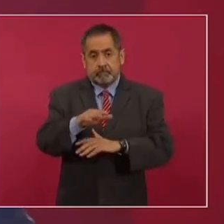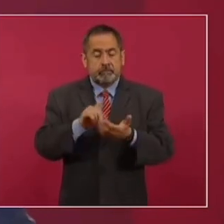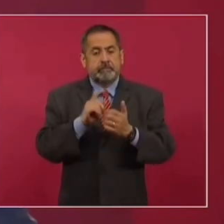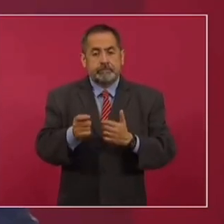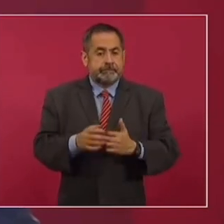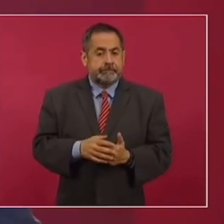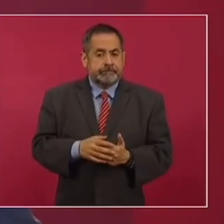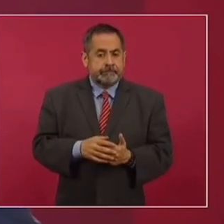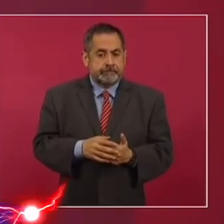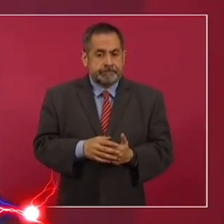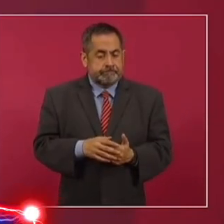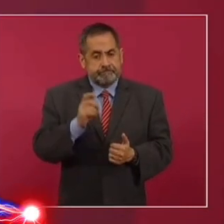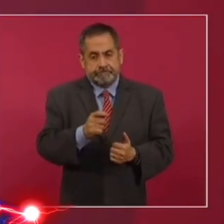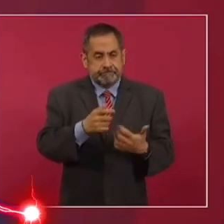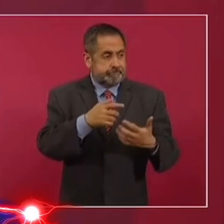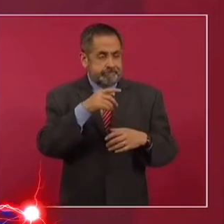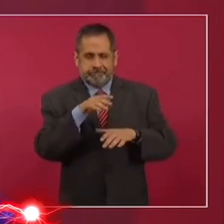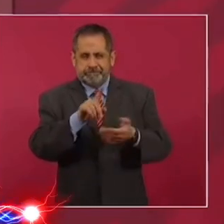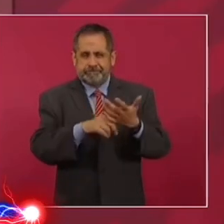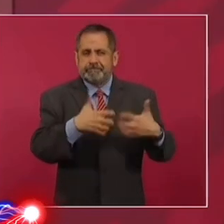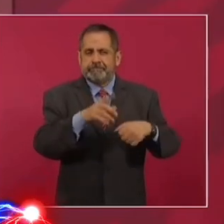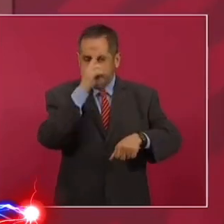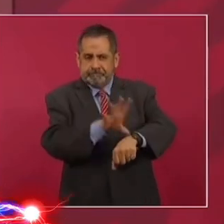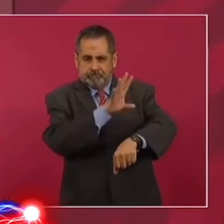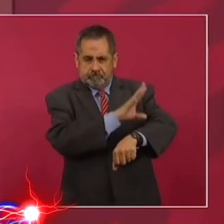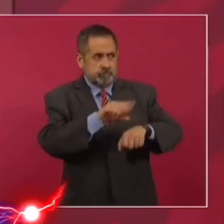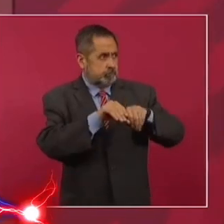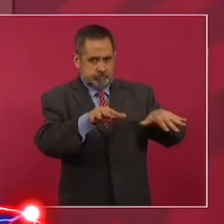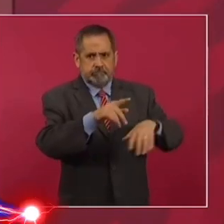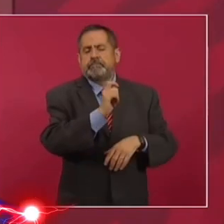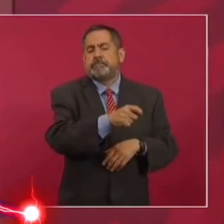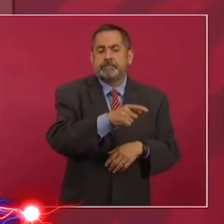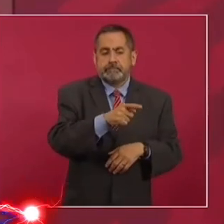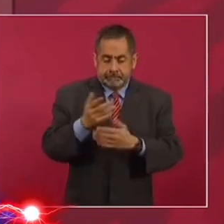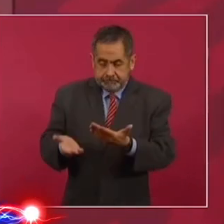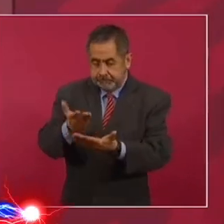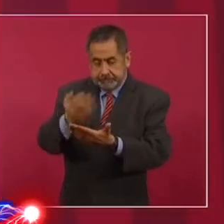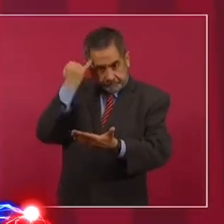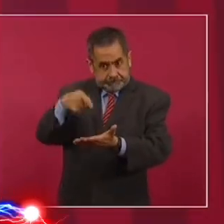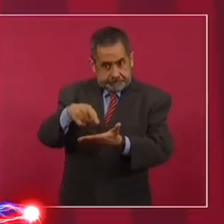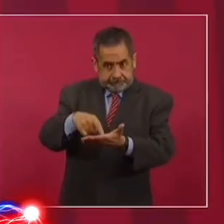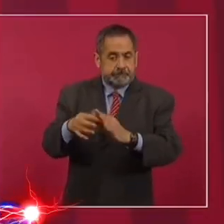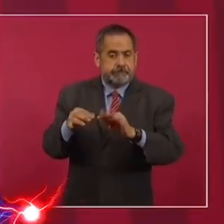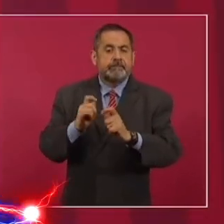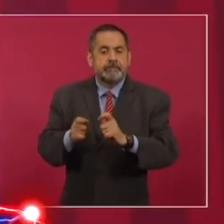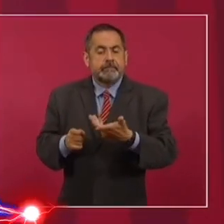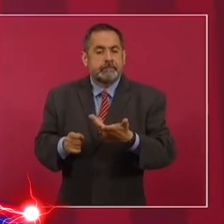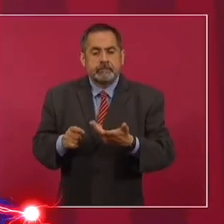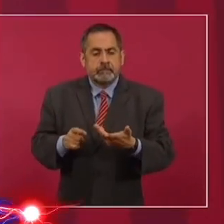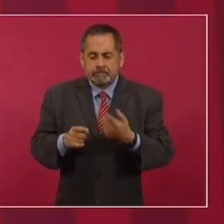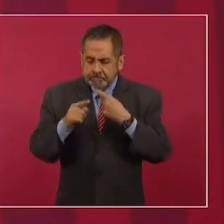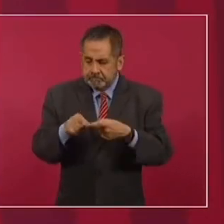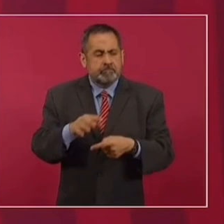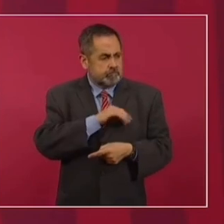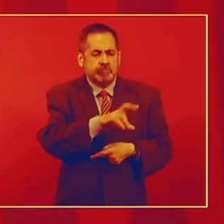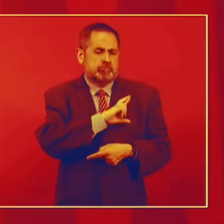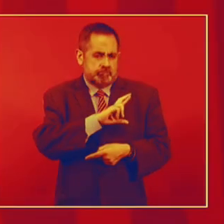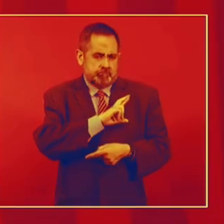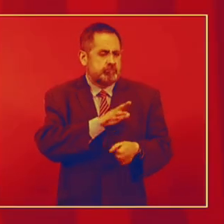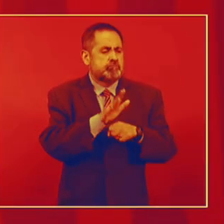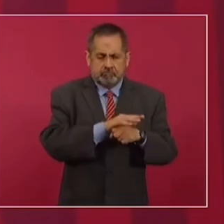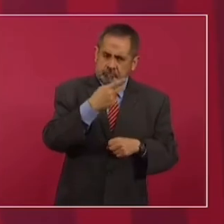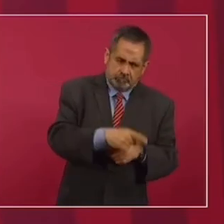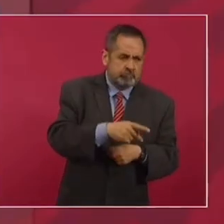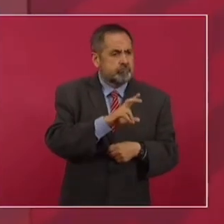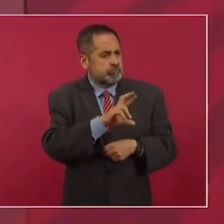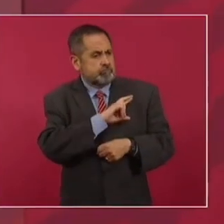caso de la industria eléctrica se está garantizando en la iniciativa el que pueda participar el sector privado, nacional